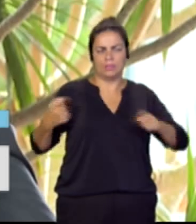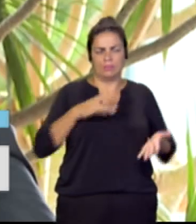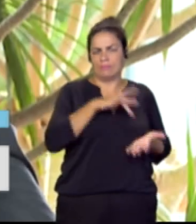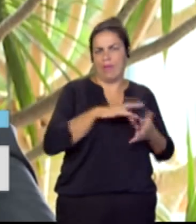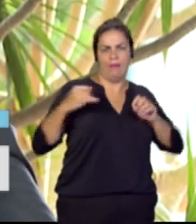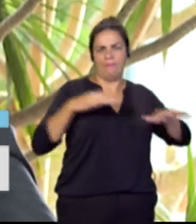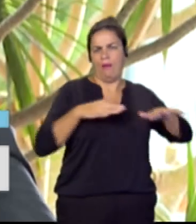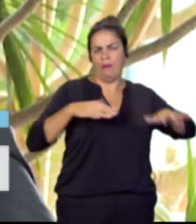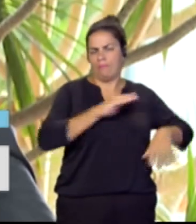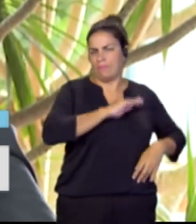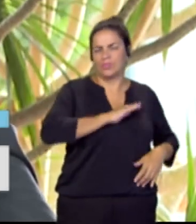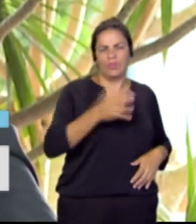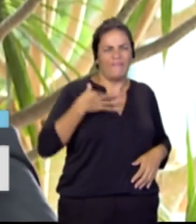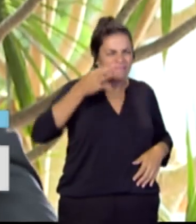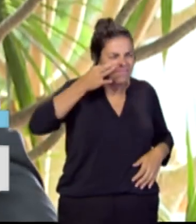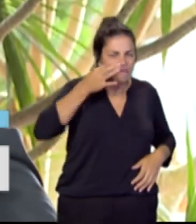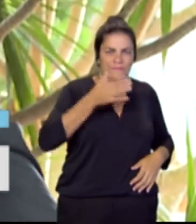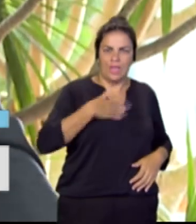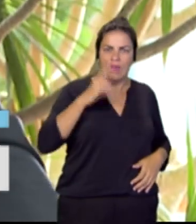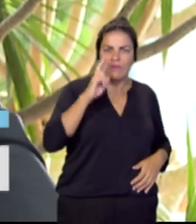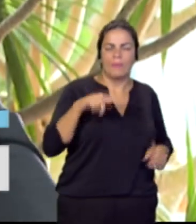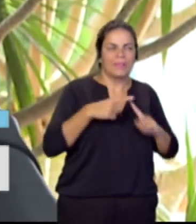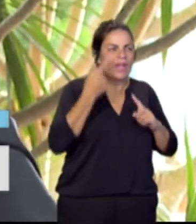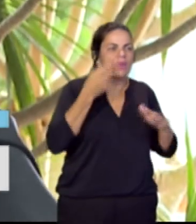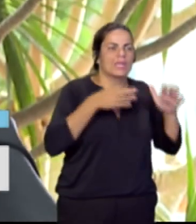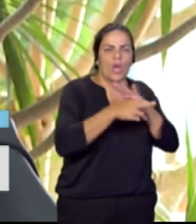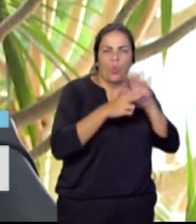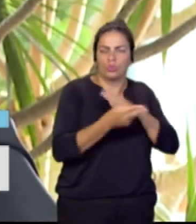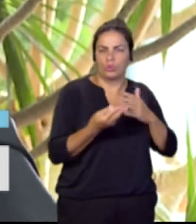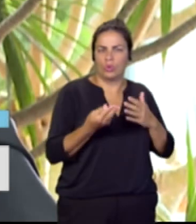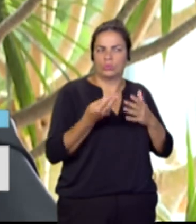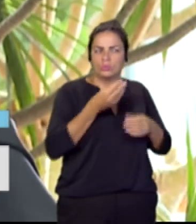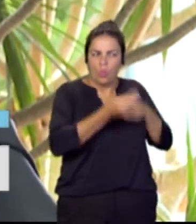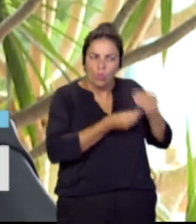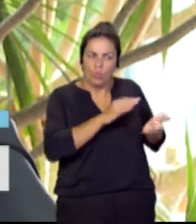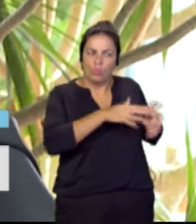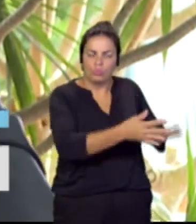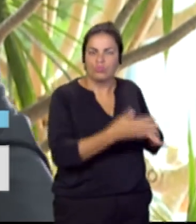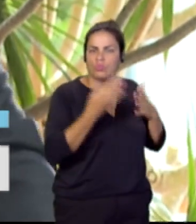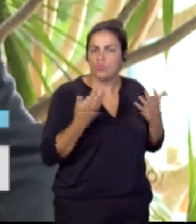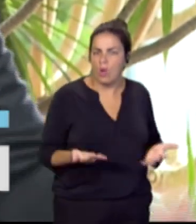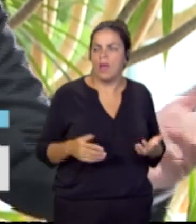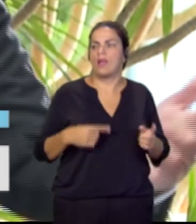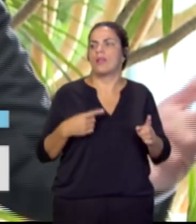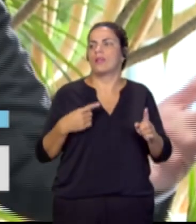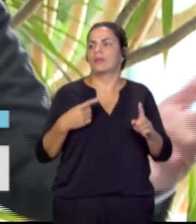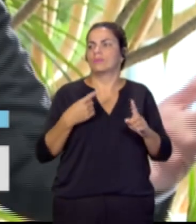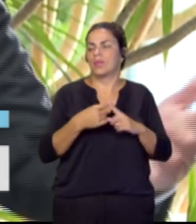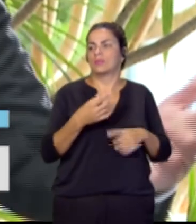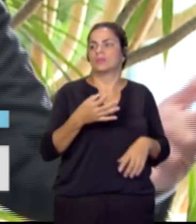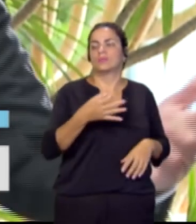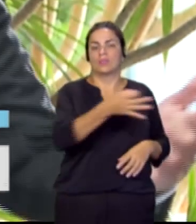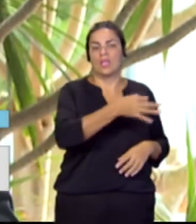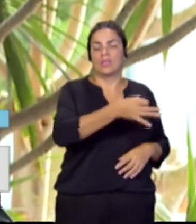situación en situ, quiero ver los medios que estamos desplegando ahí. La isla del Hierro es,